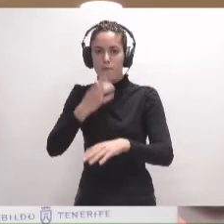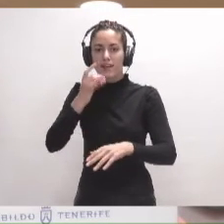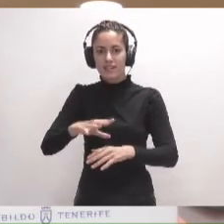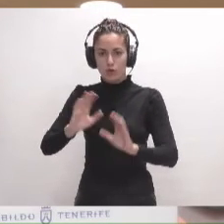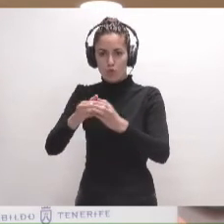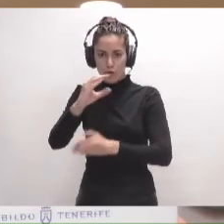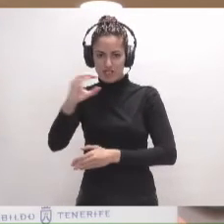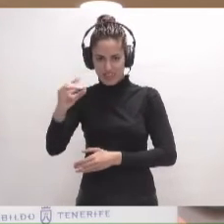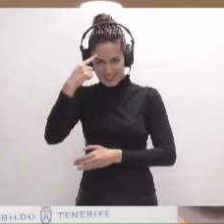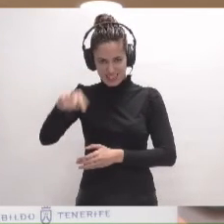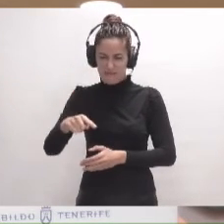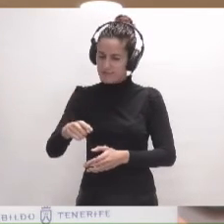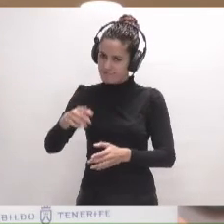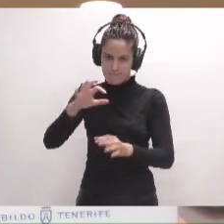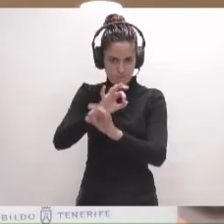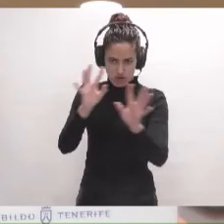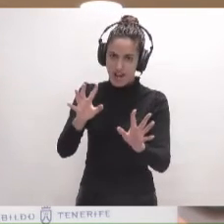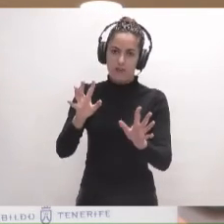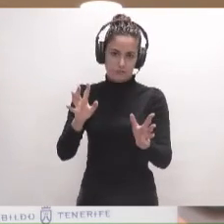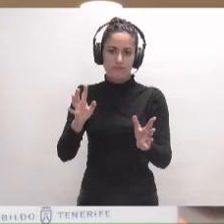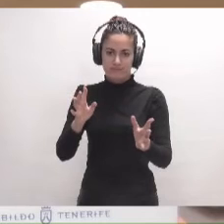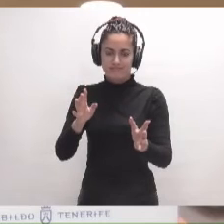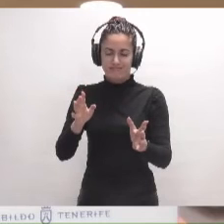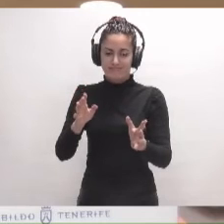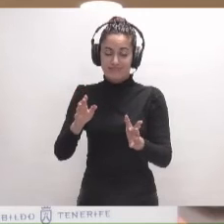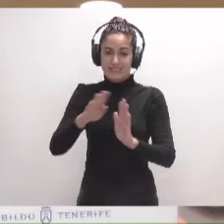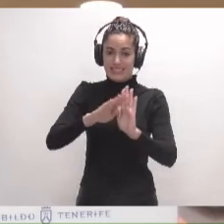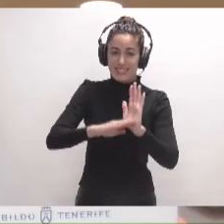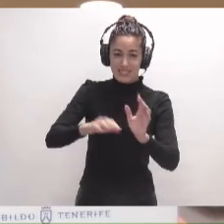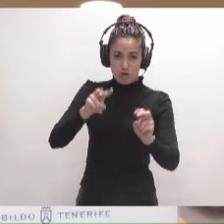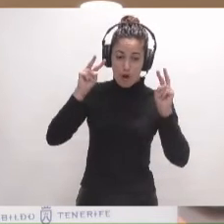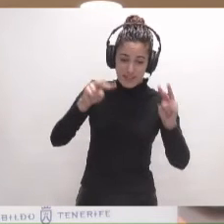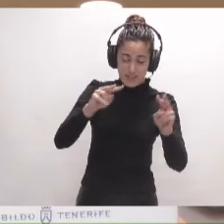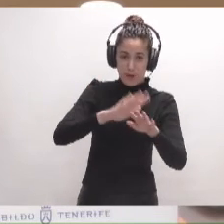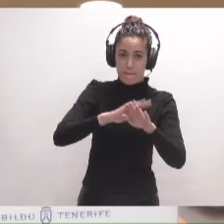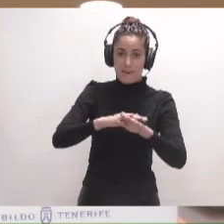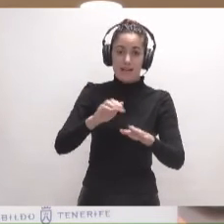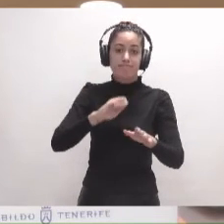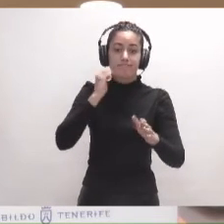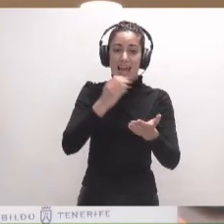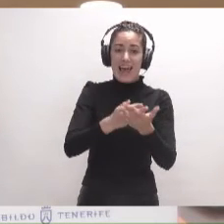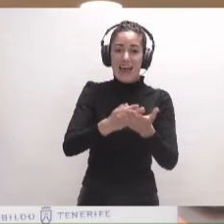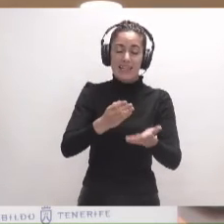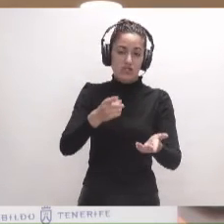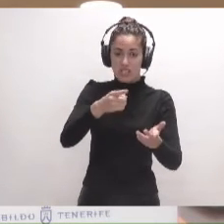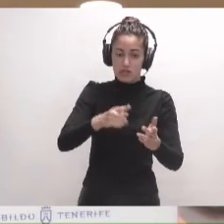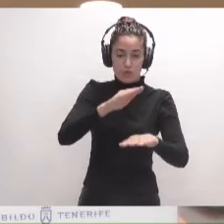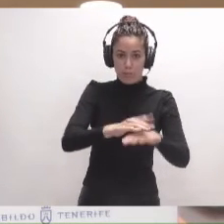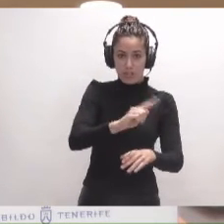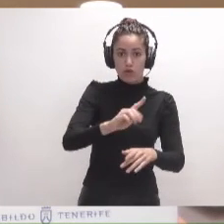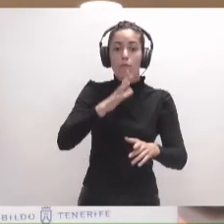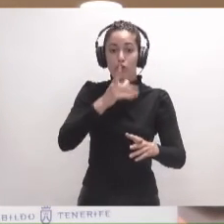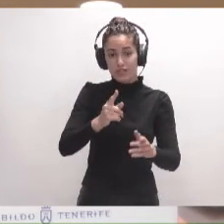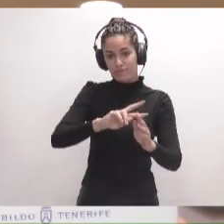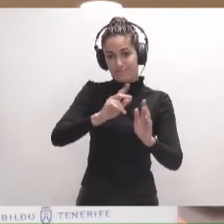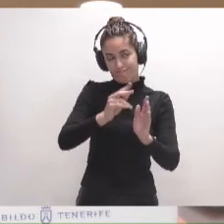Canaria, que sabe precisamente que no concurren los requisitos objetivos para estimar las alegaciones. Esto implica que no se apruebe el